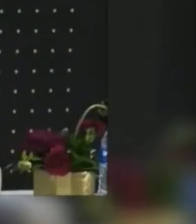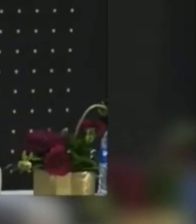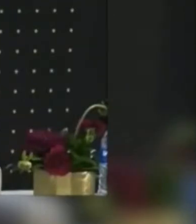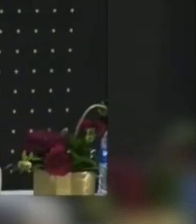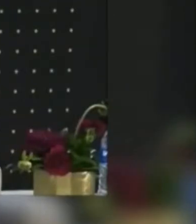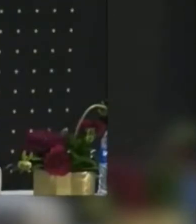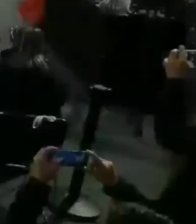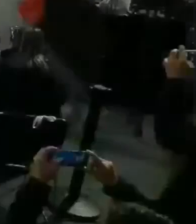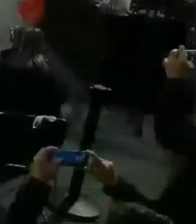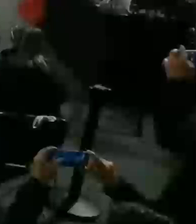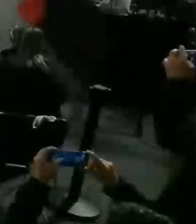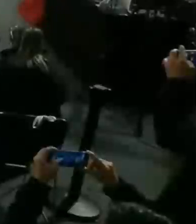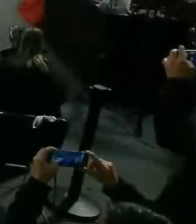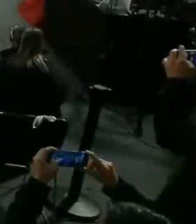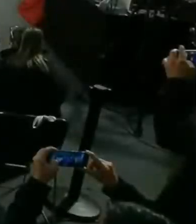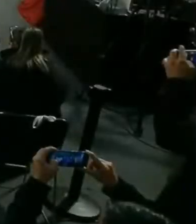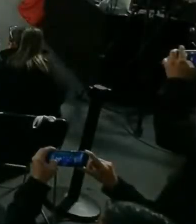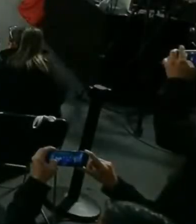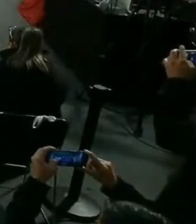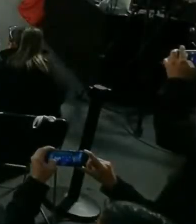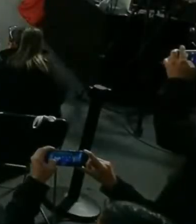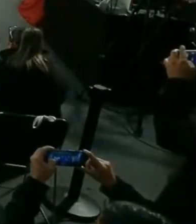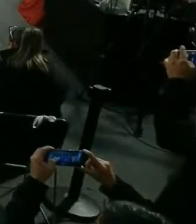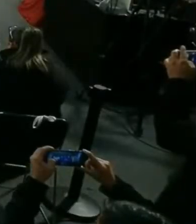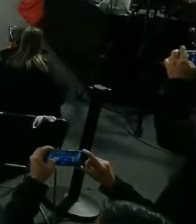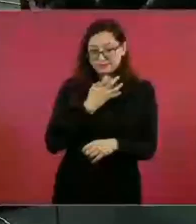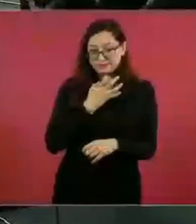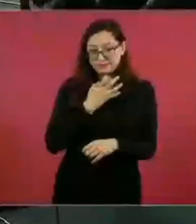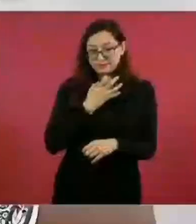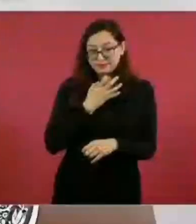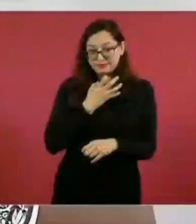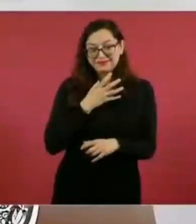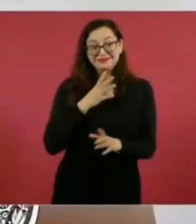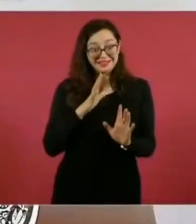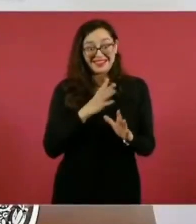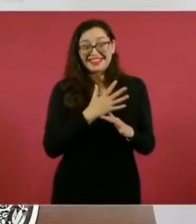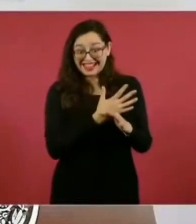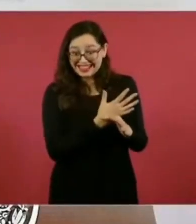very sad. También y esto es muy triste.